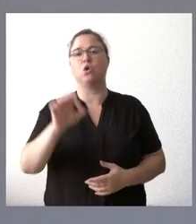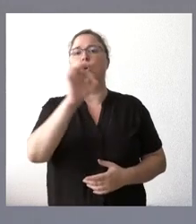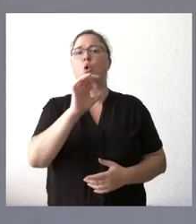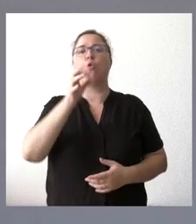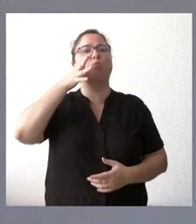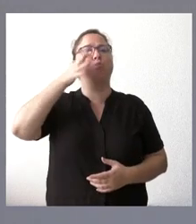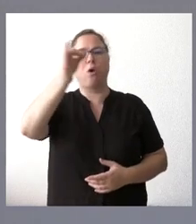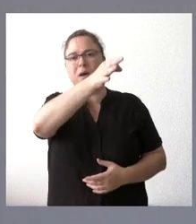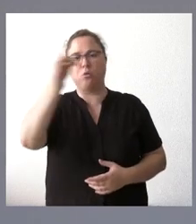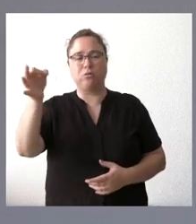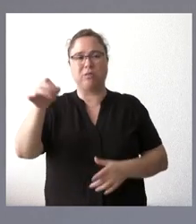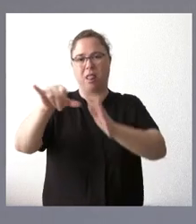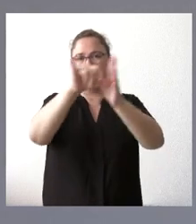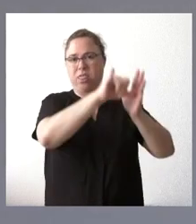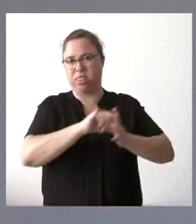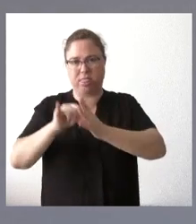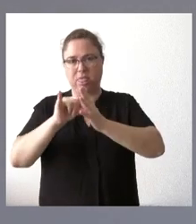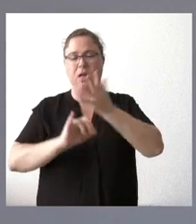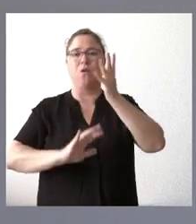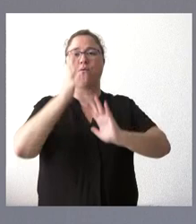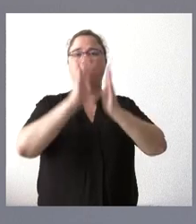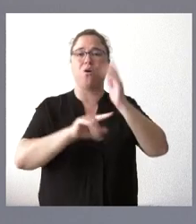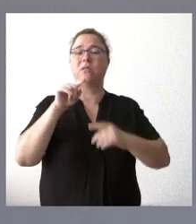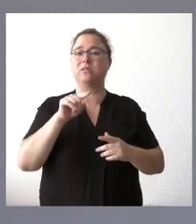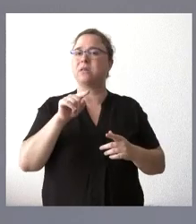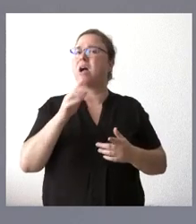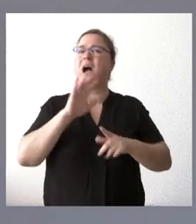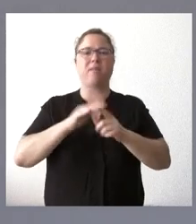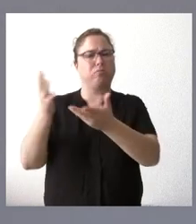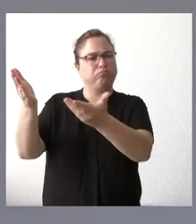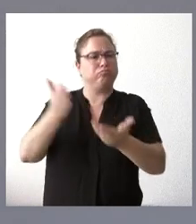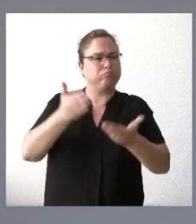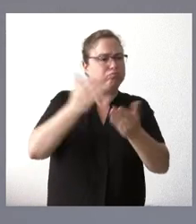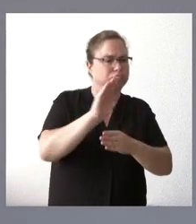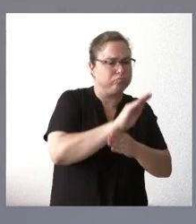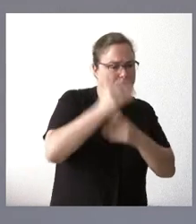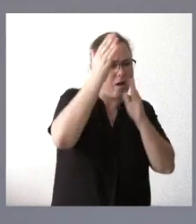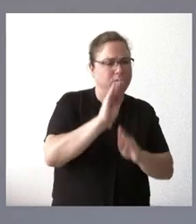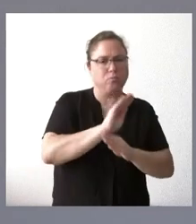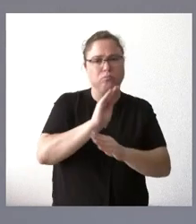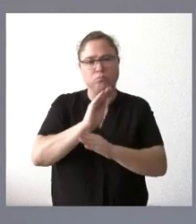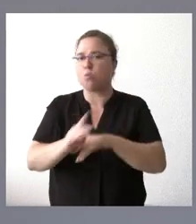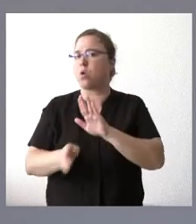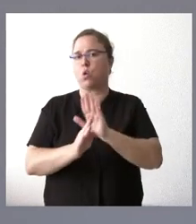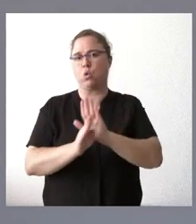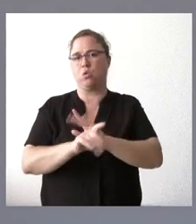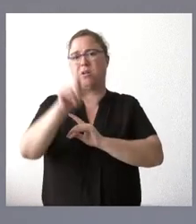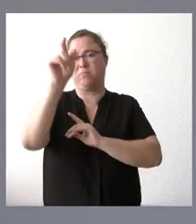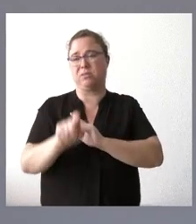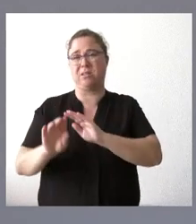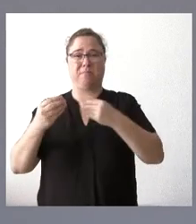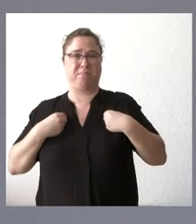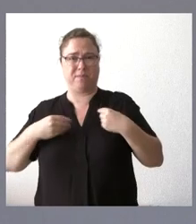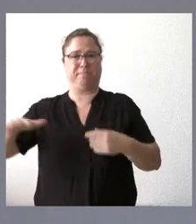municipios del entorno de las zonas afectadas que han recibido y atendido, y todavía, en algún caso, lo siguen haciendo, a las personas